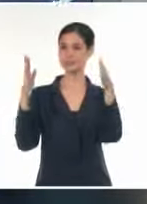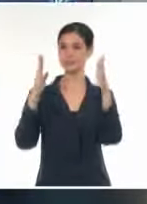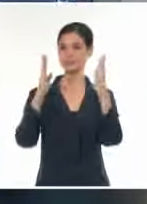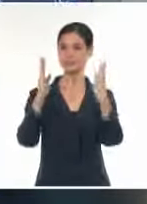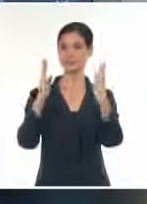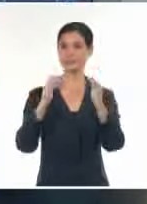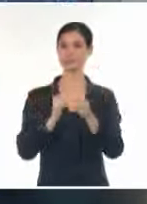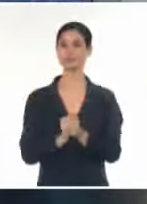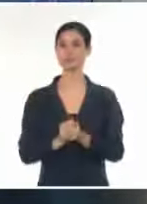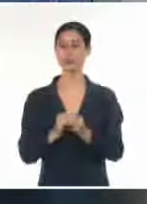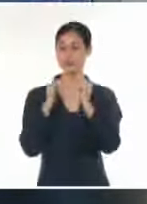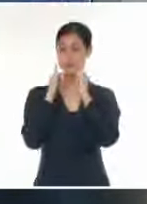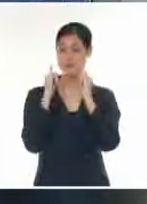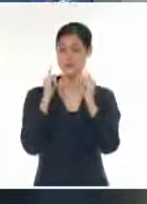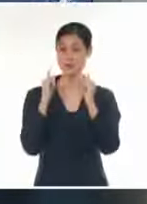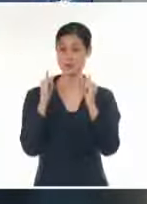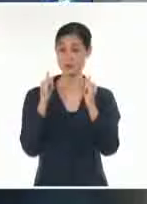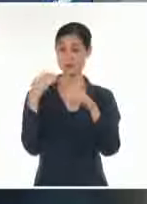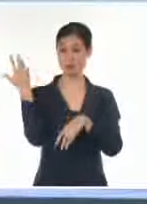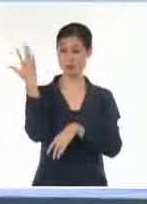cuanto al tiempo, que tengan un feliz día y hasta mañana.